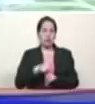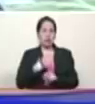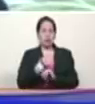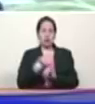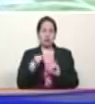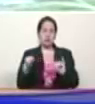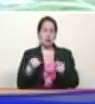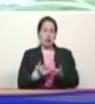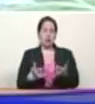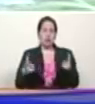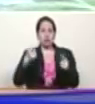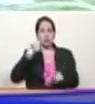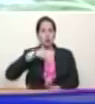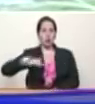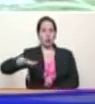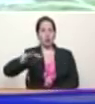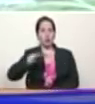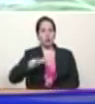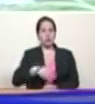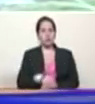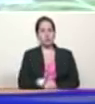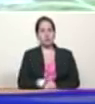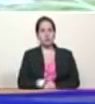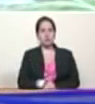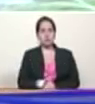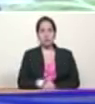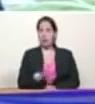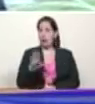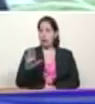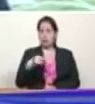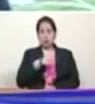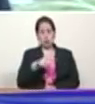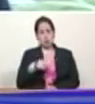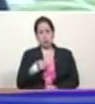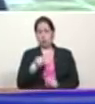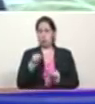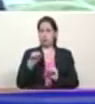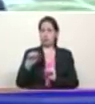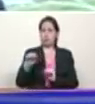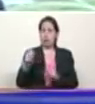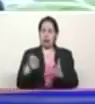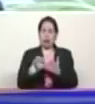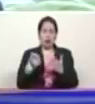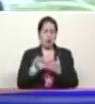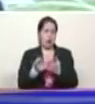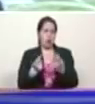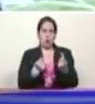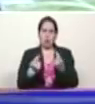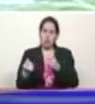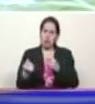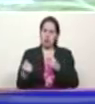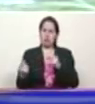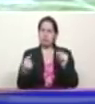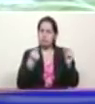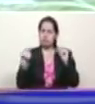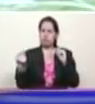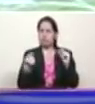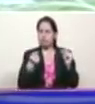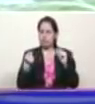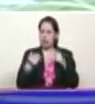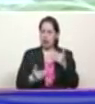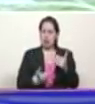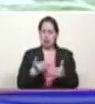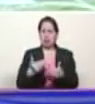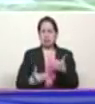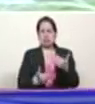liberación de los pueblos así estamos nosotros enfrentando una guerra económica bueno enfrentándola y seguimos avanzando y tiene que haber